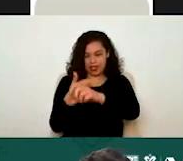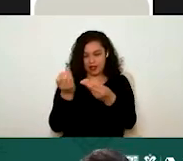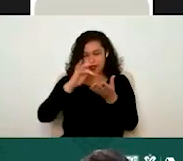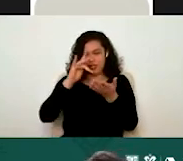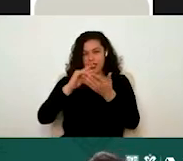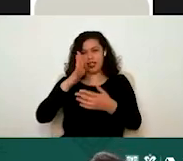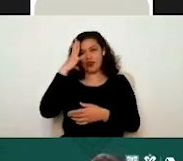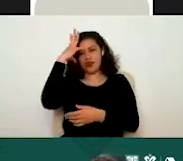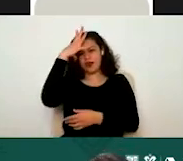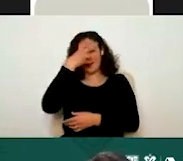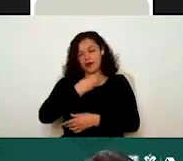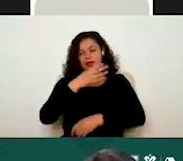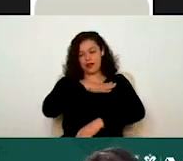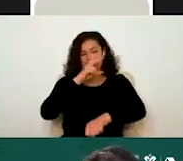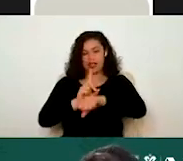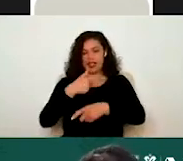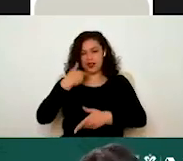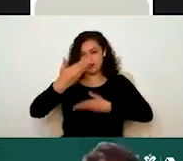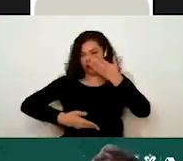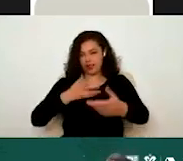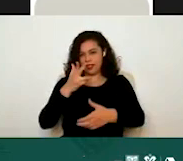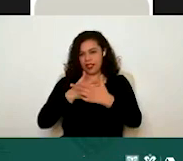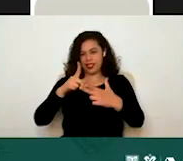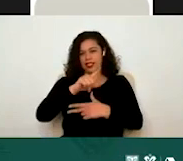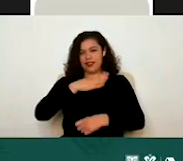tengan un buen día estoy a sus órdenes hasta luego buen día.